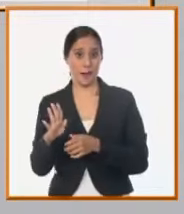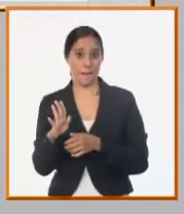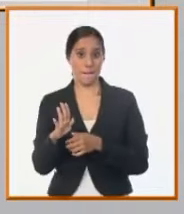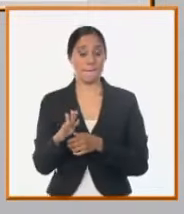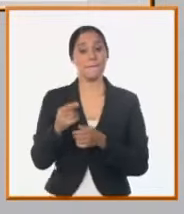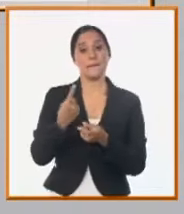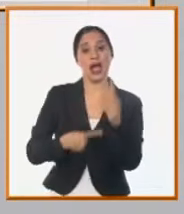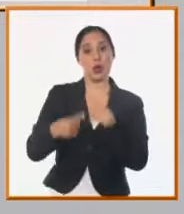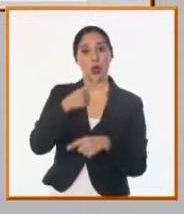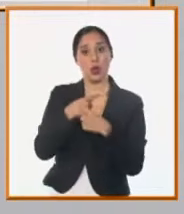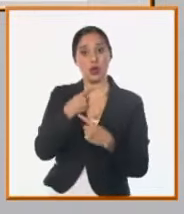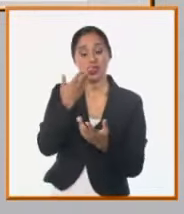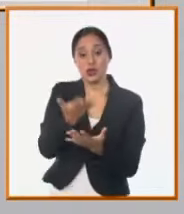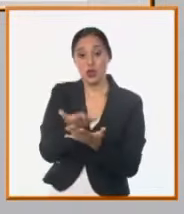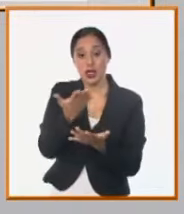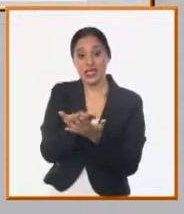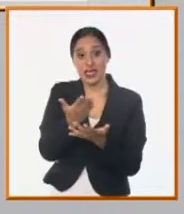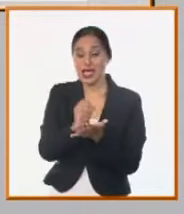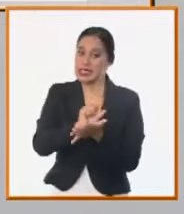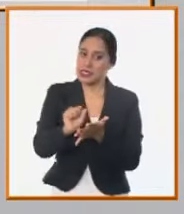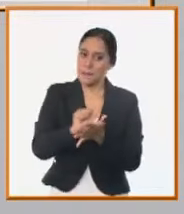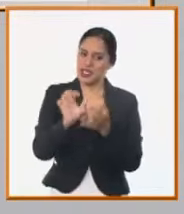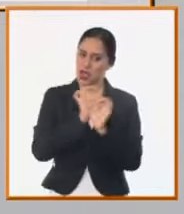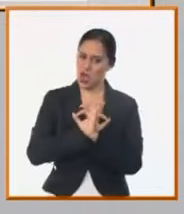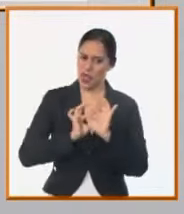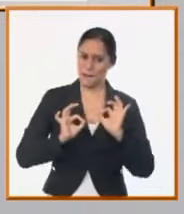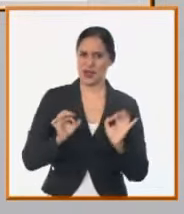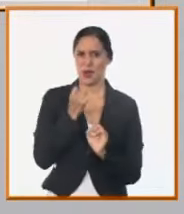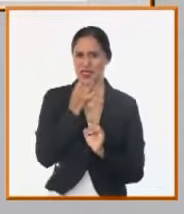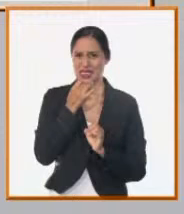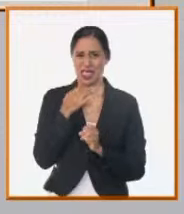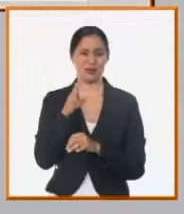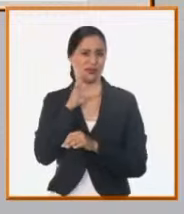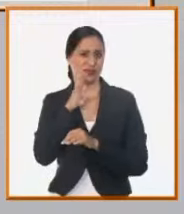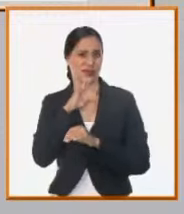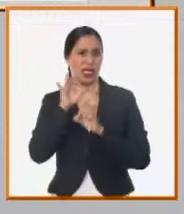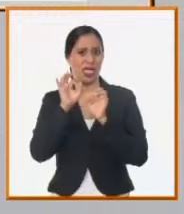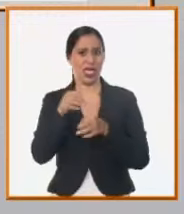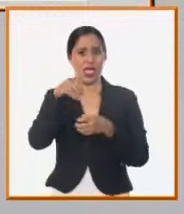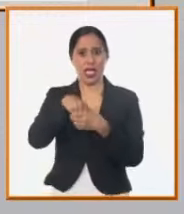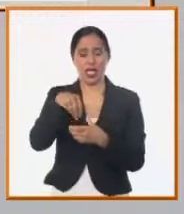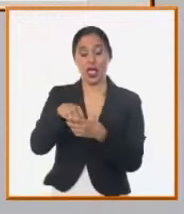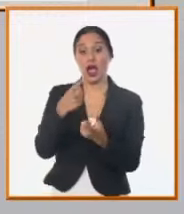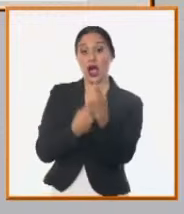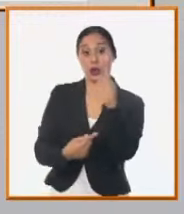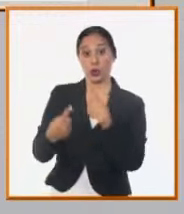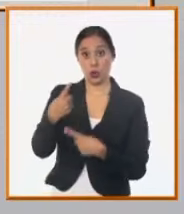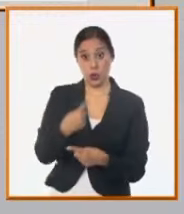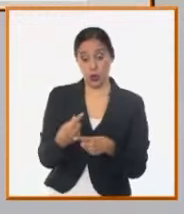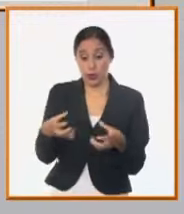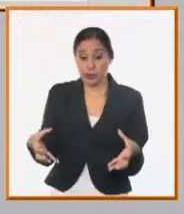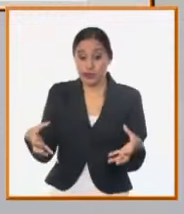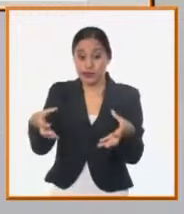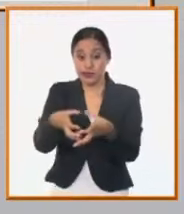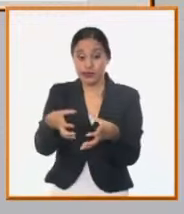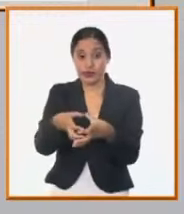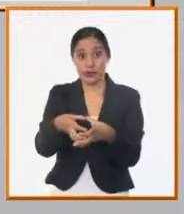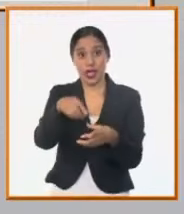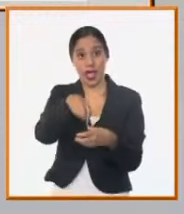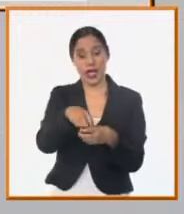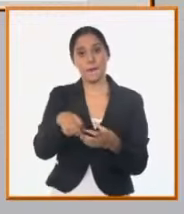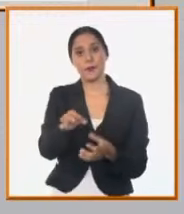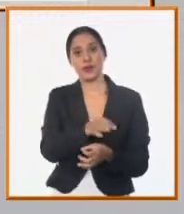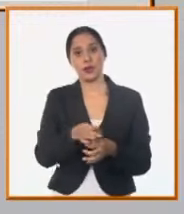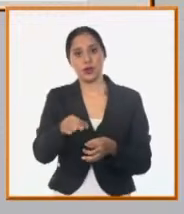solicitadas en los servicios y de ellas hay 1.126 que están vertiendo, principalmente concentrados en los territorios de La Habana,